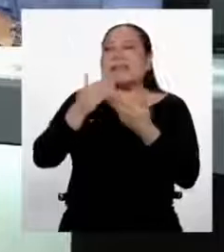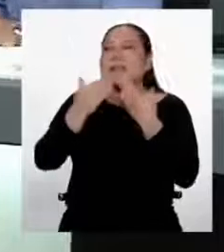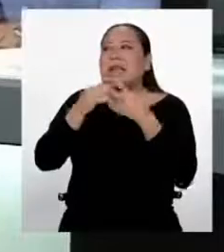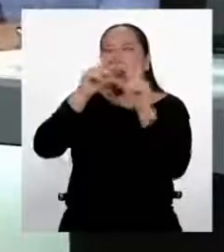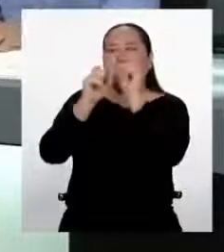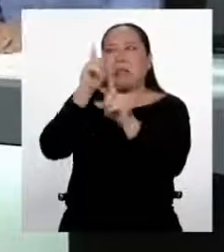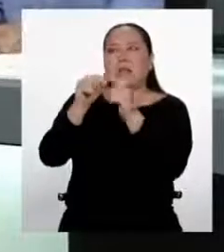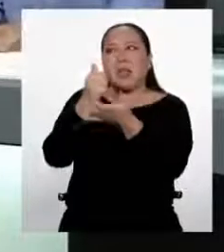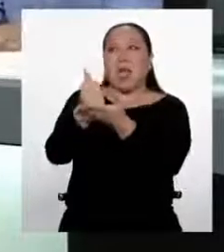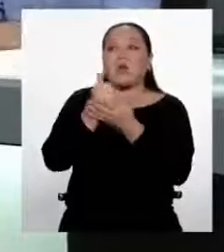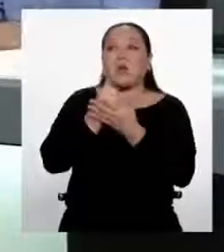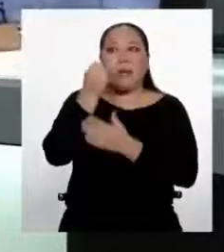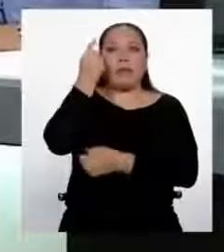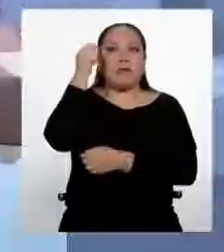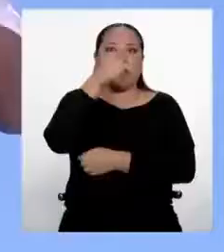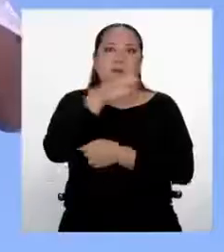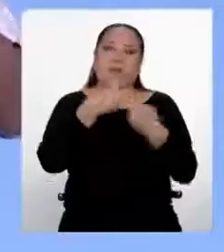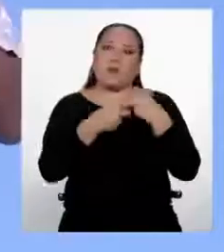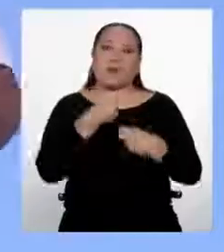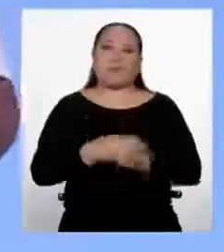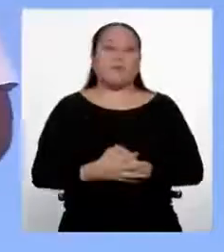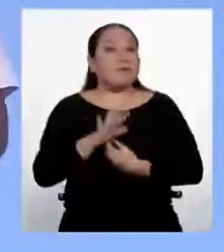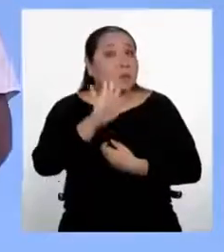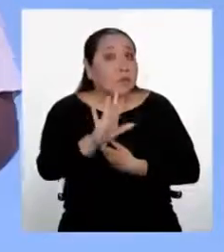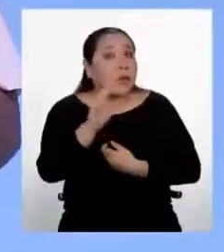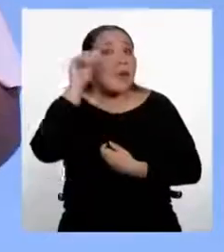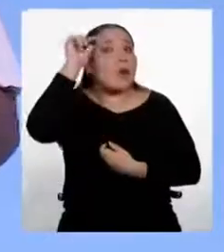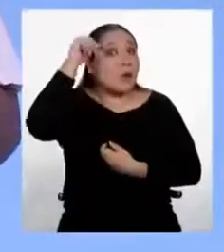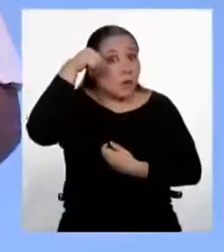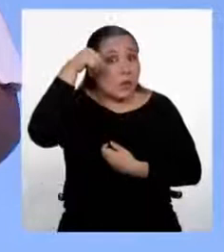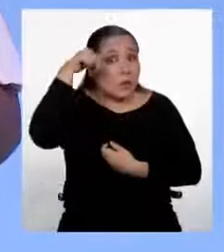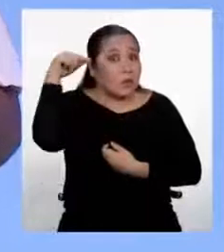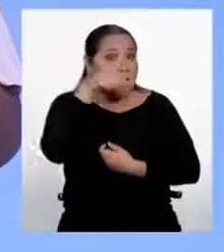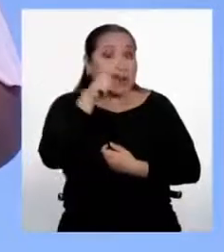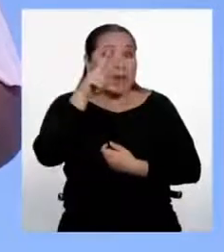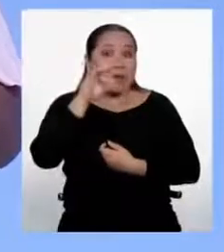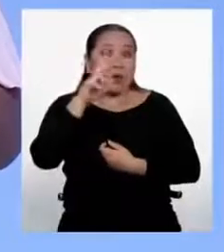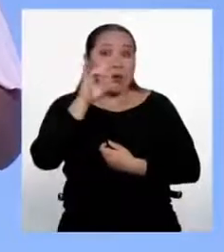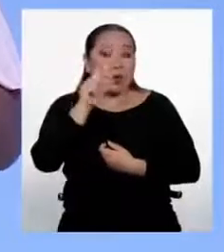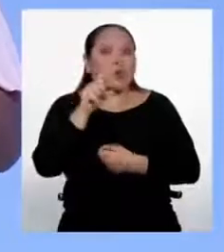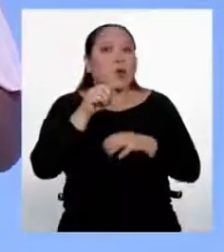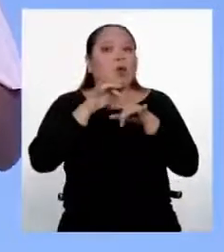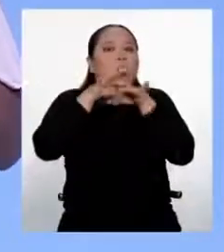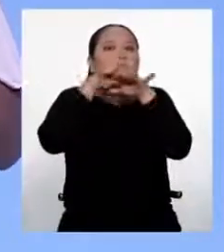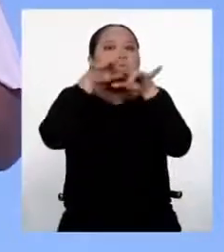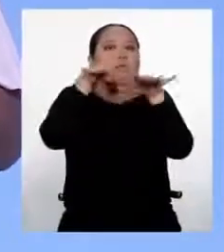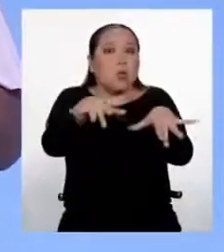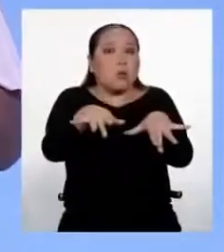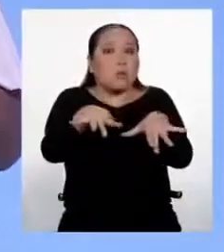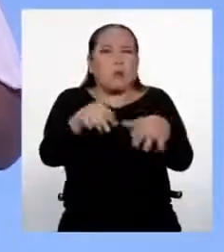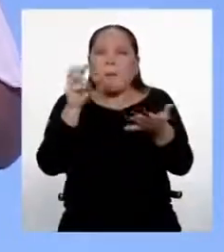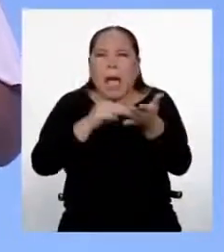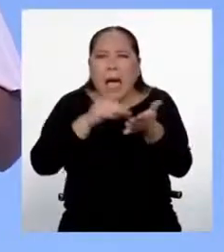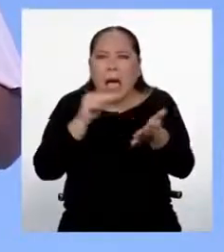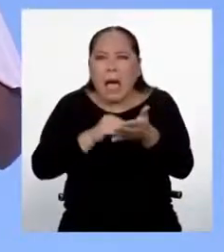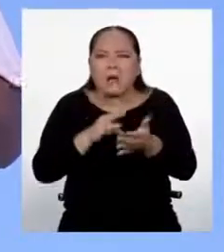muchísimas gracias. Por ayudarnos en realidad a entender ese problema. Recordemos que el virus se transmite principalmente por las gotas de